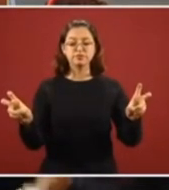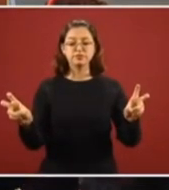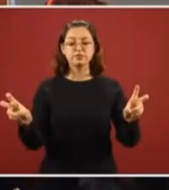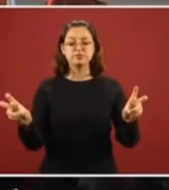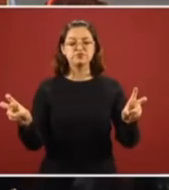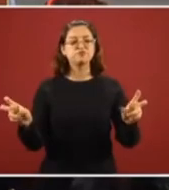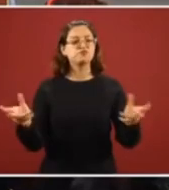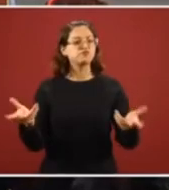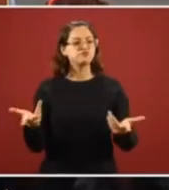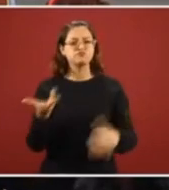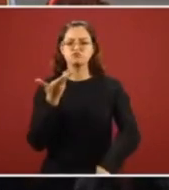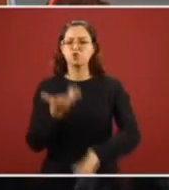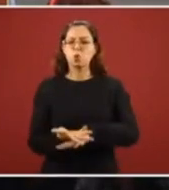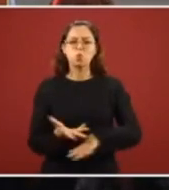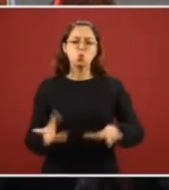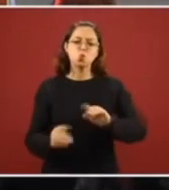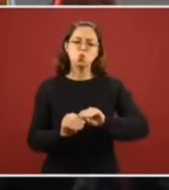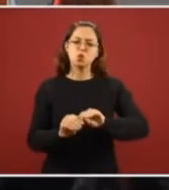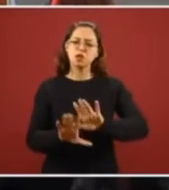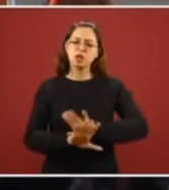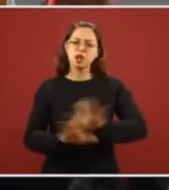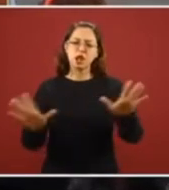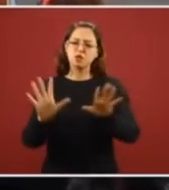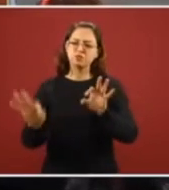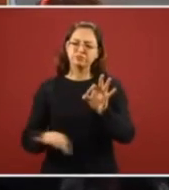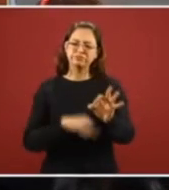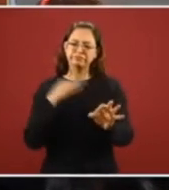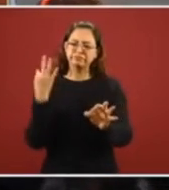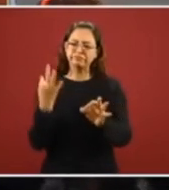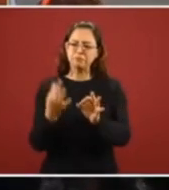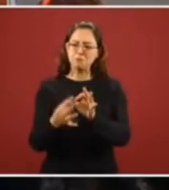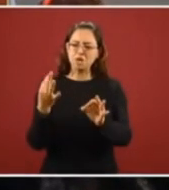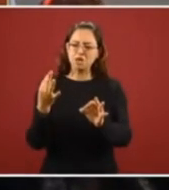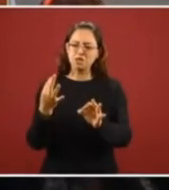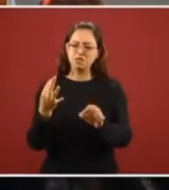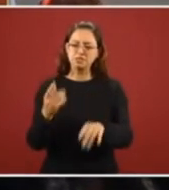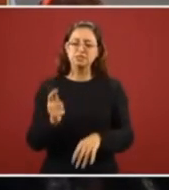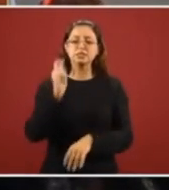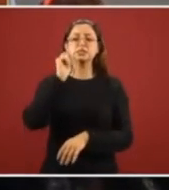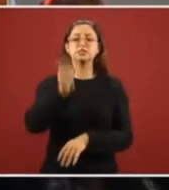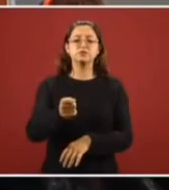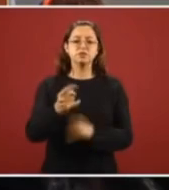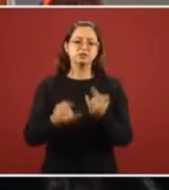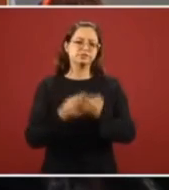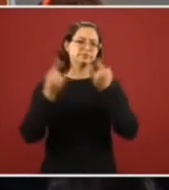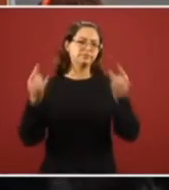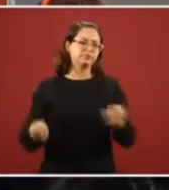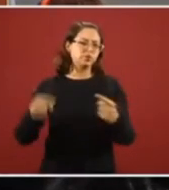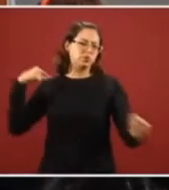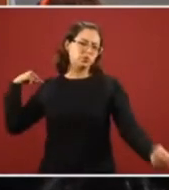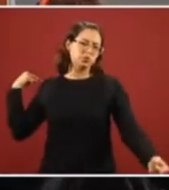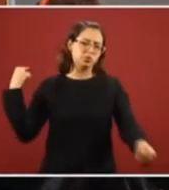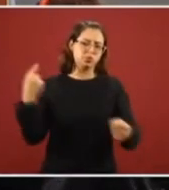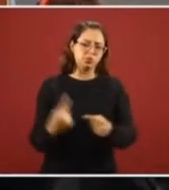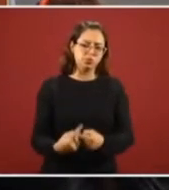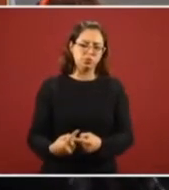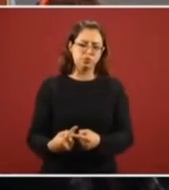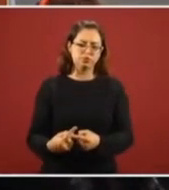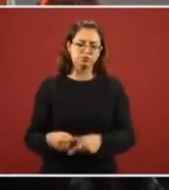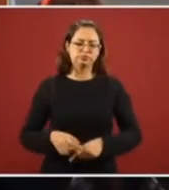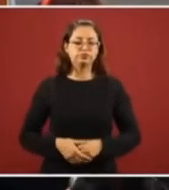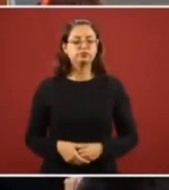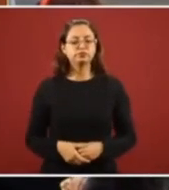claro that is clear preciso precise que tiene que ver con nuestra historia that has to do with our history